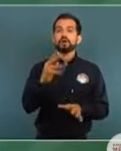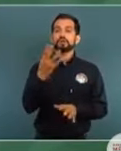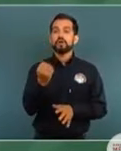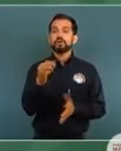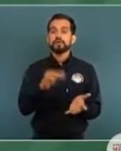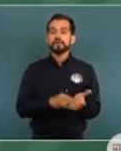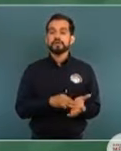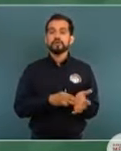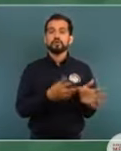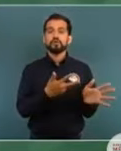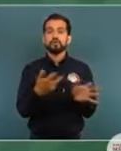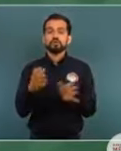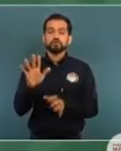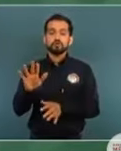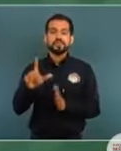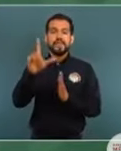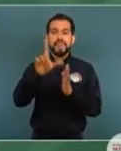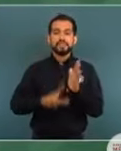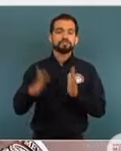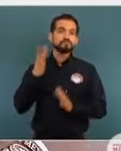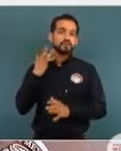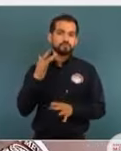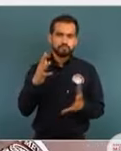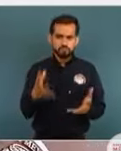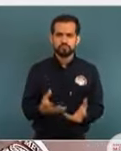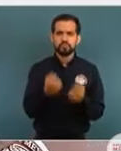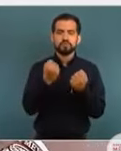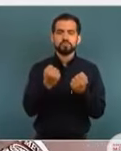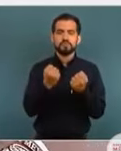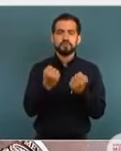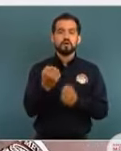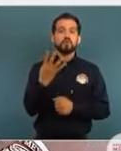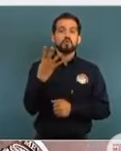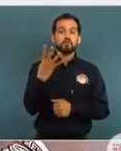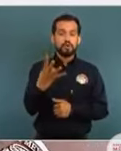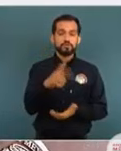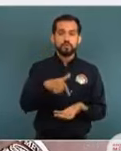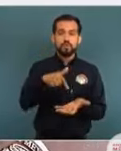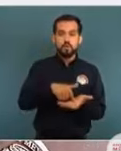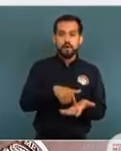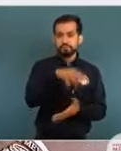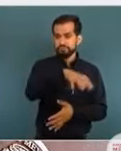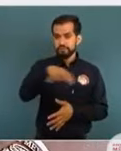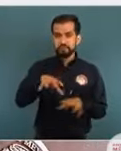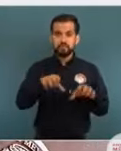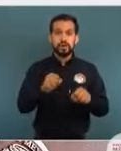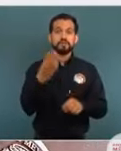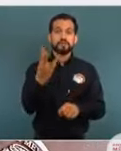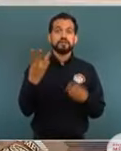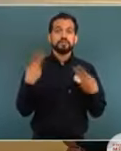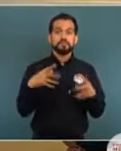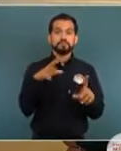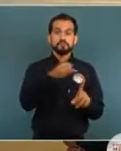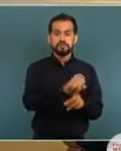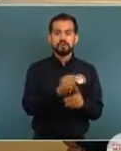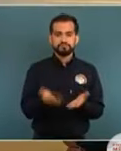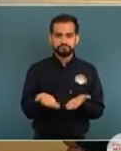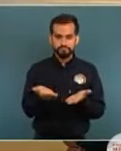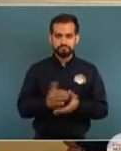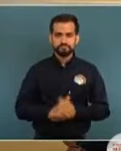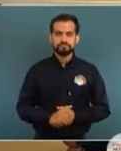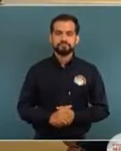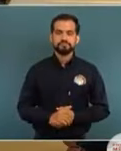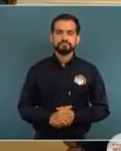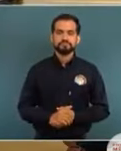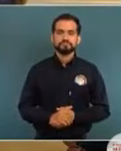.850 litros de combustible se han recuperado, 4 predios asegurados y 3 personas. Adelante, por